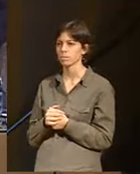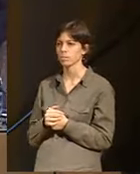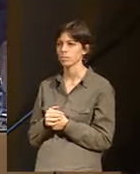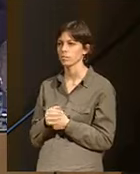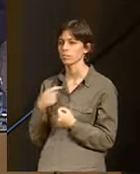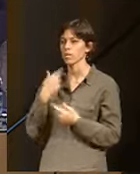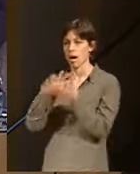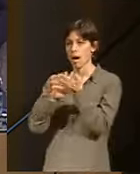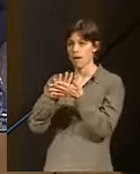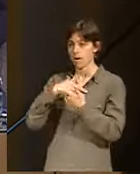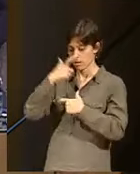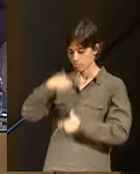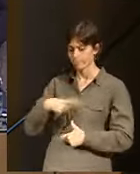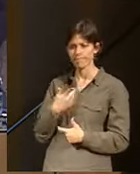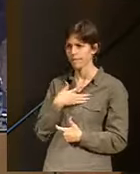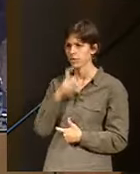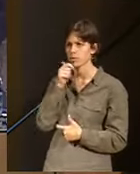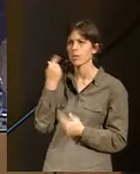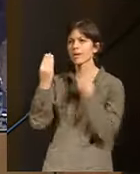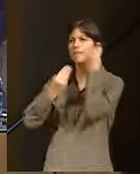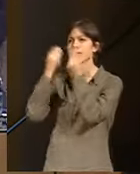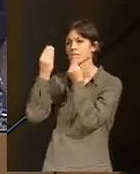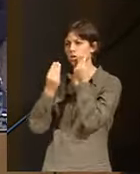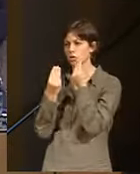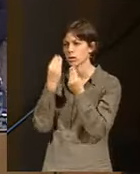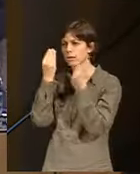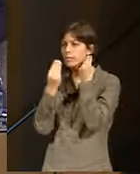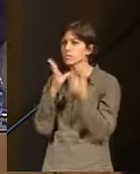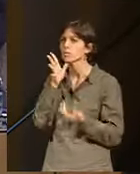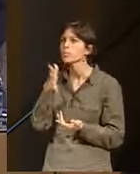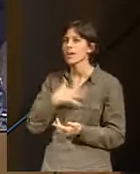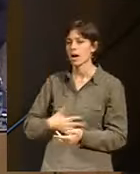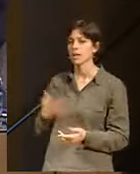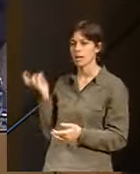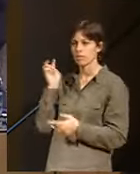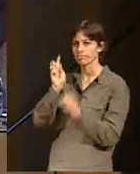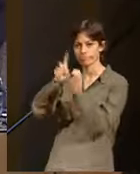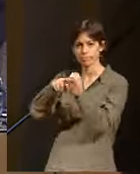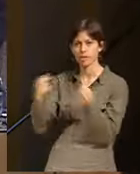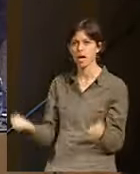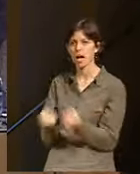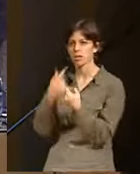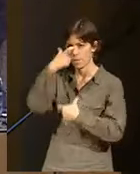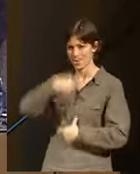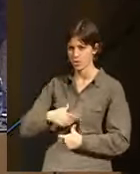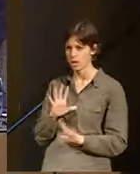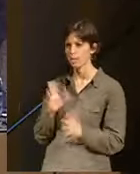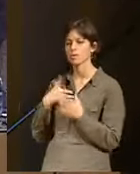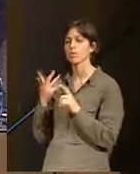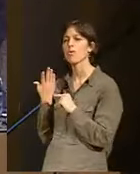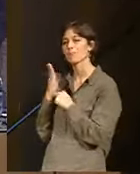hablar de nosotros, yo lo que quería hacer era una reflexión personal sobre esto y decir por qué. Y por qué estoy encantado de venir aquí a título personal, más allá de como